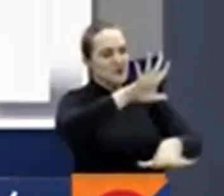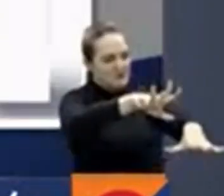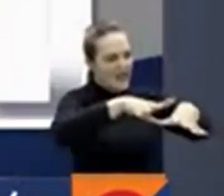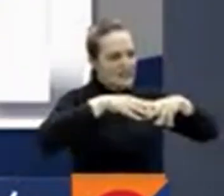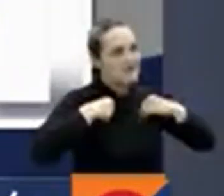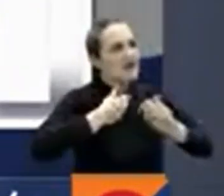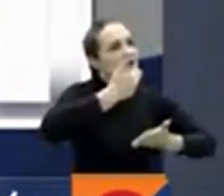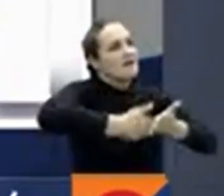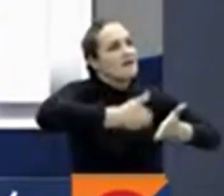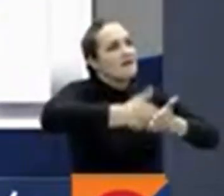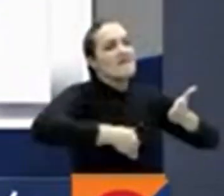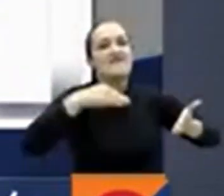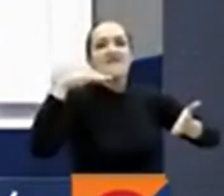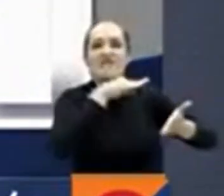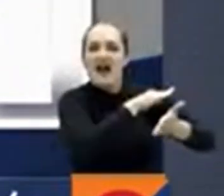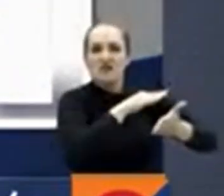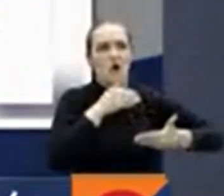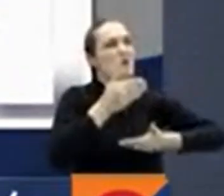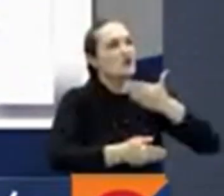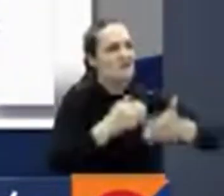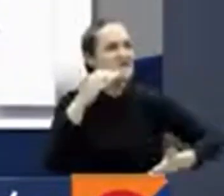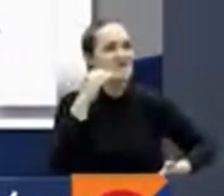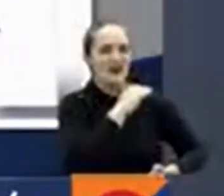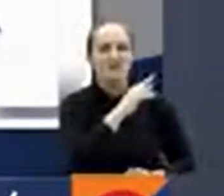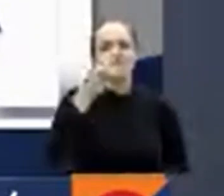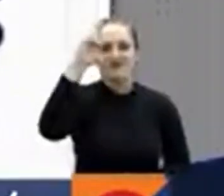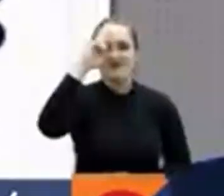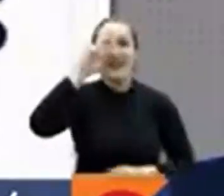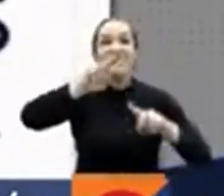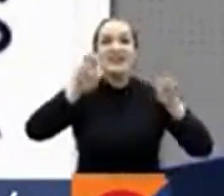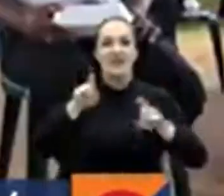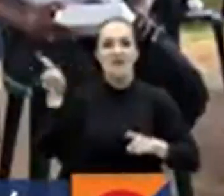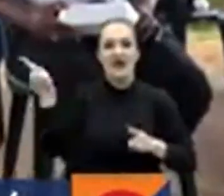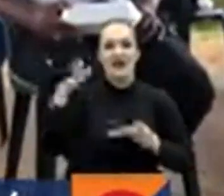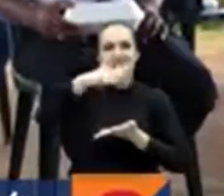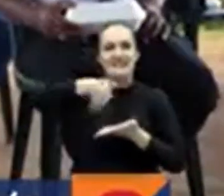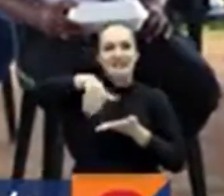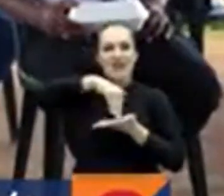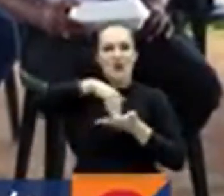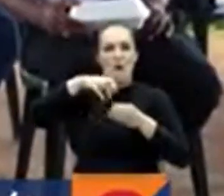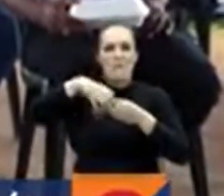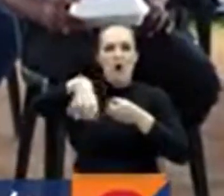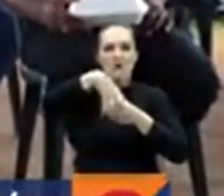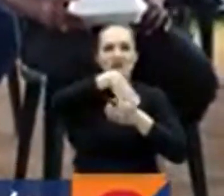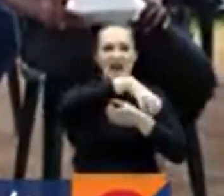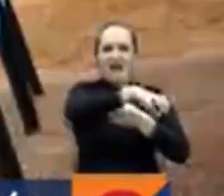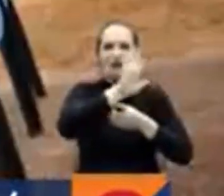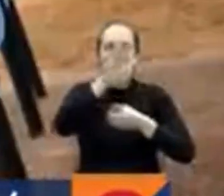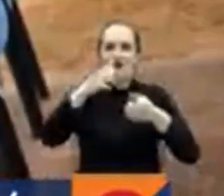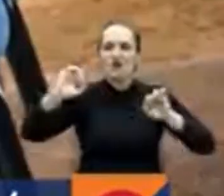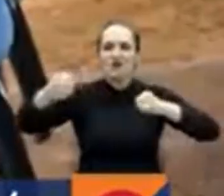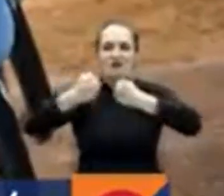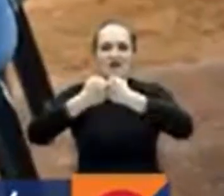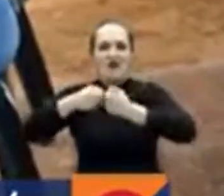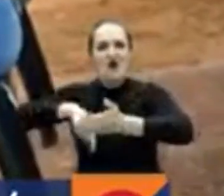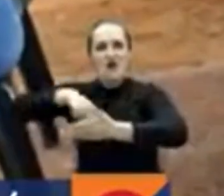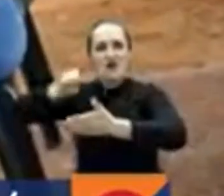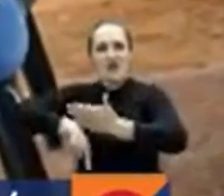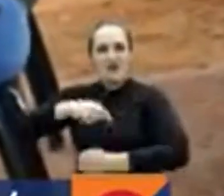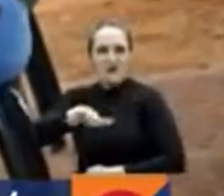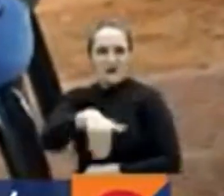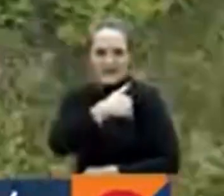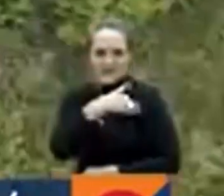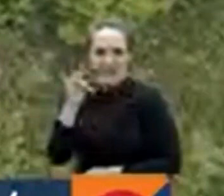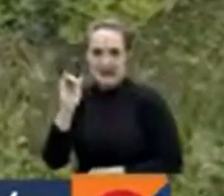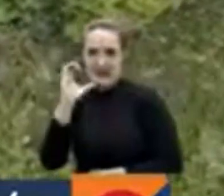en documento privado y fraude procesal en el caso Centros Poblados. López habría falsificado tres pólizas de seguro